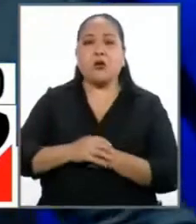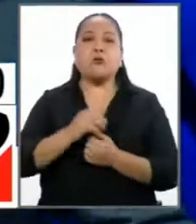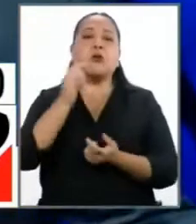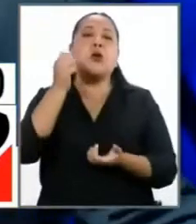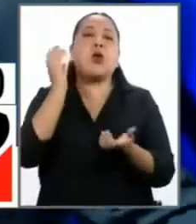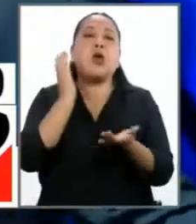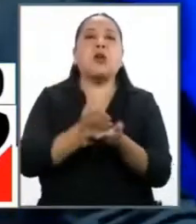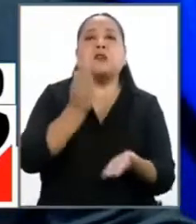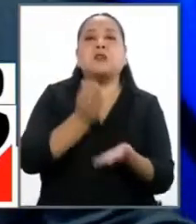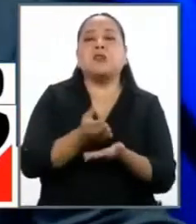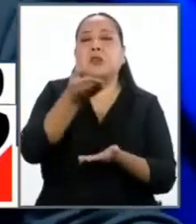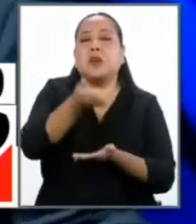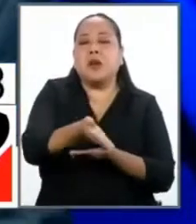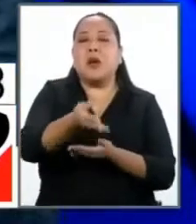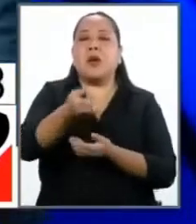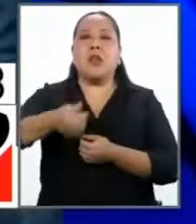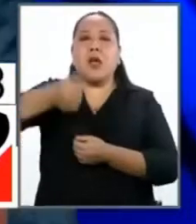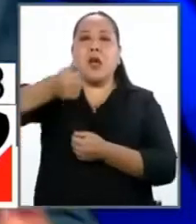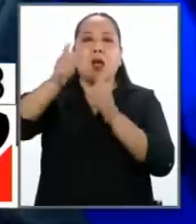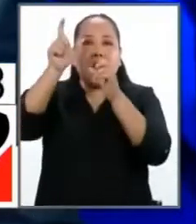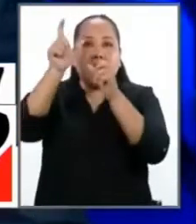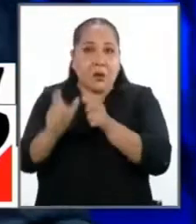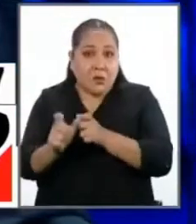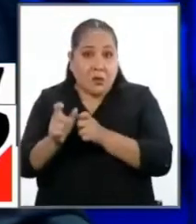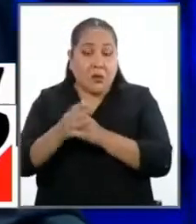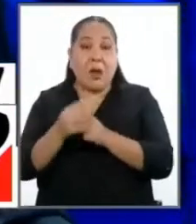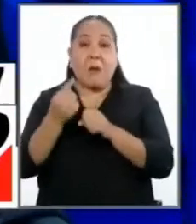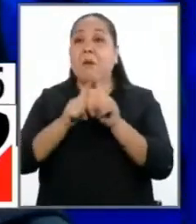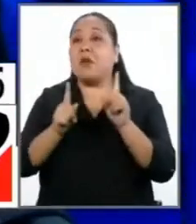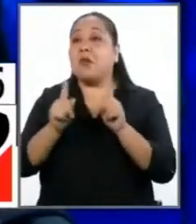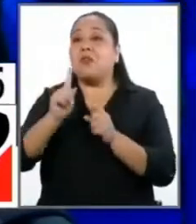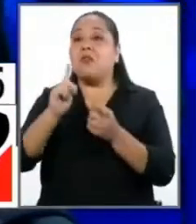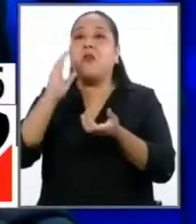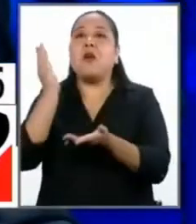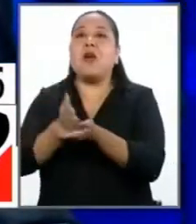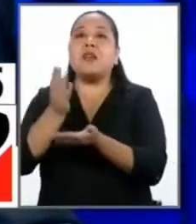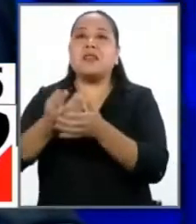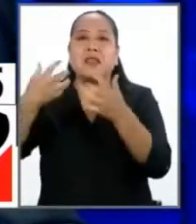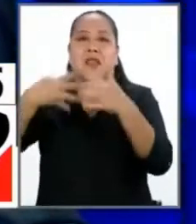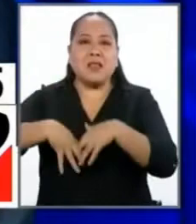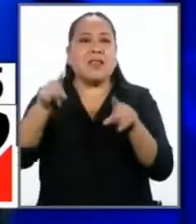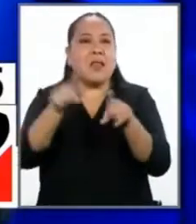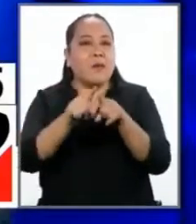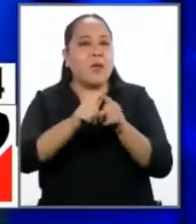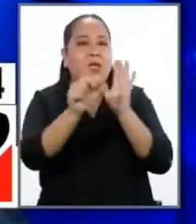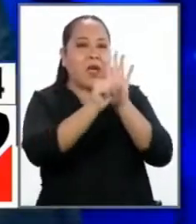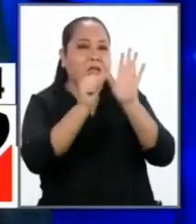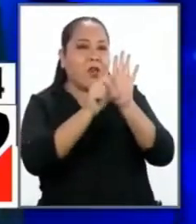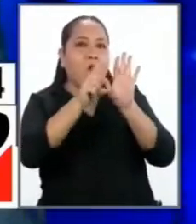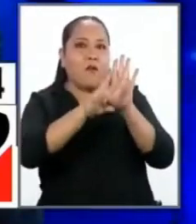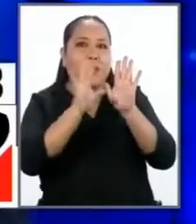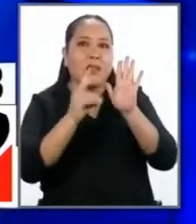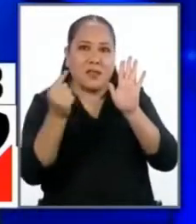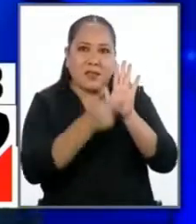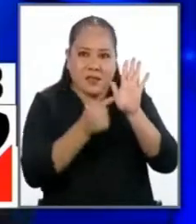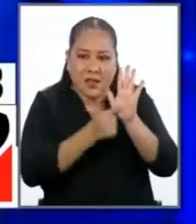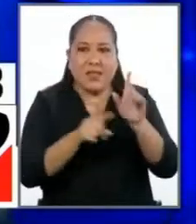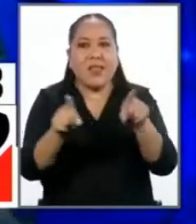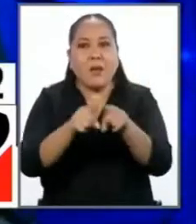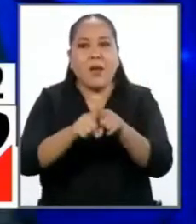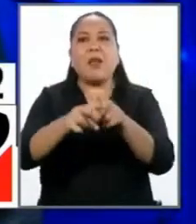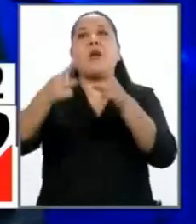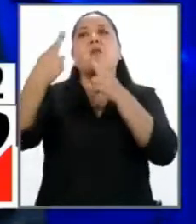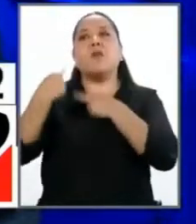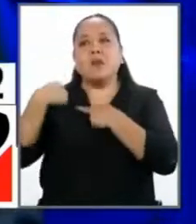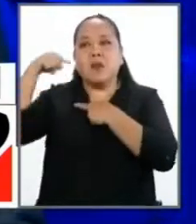pero ellos siguen funcionando. Y eso tiene que cambiarse en el artículo 27 del Código Penal. Tiene que haber responsabilidad